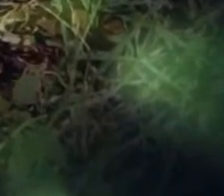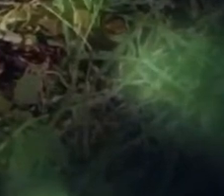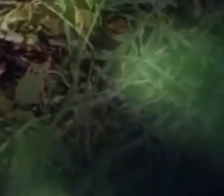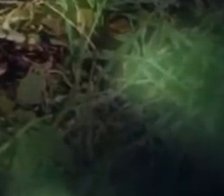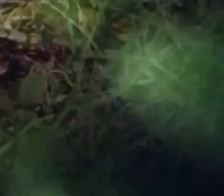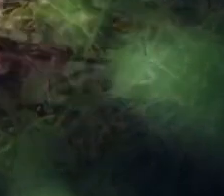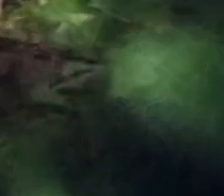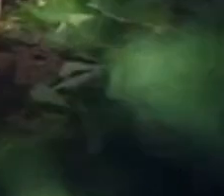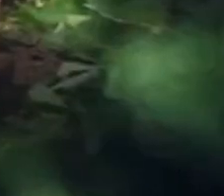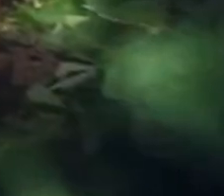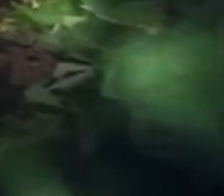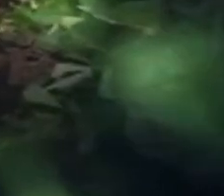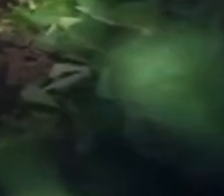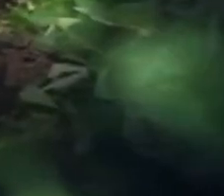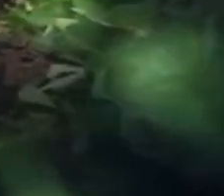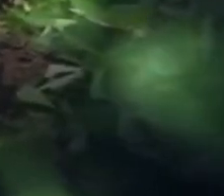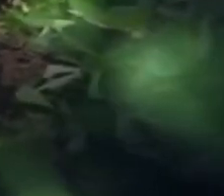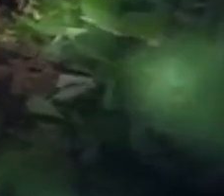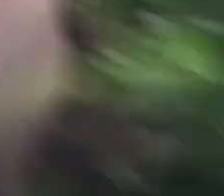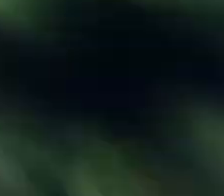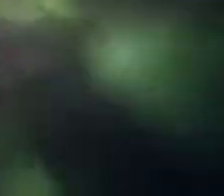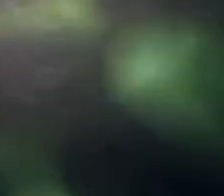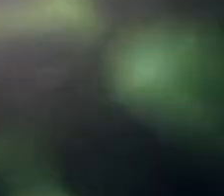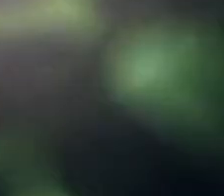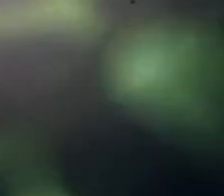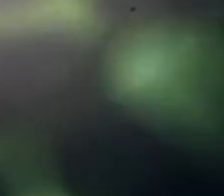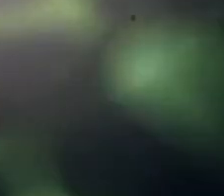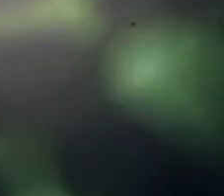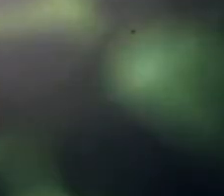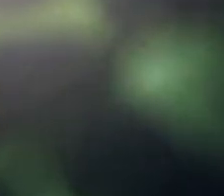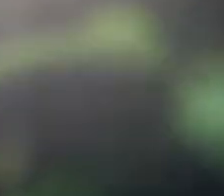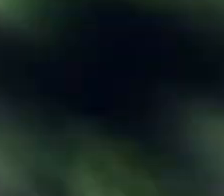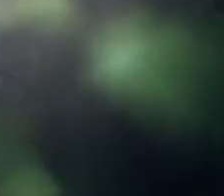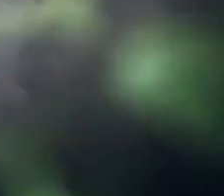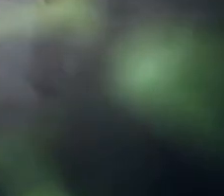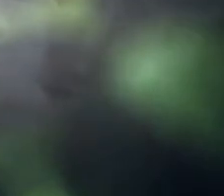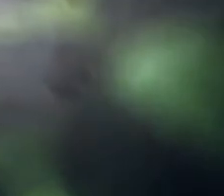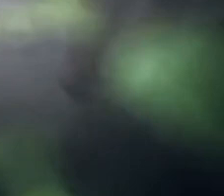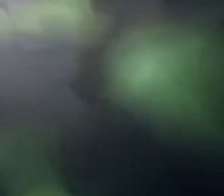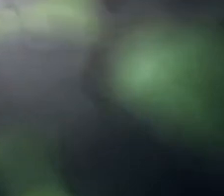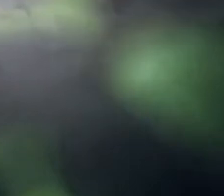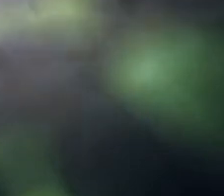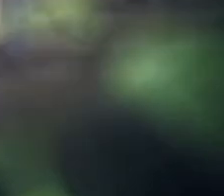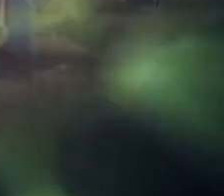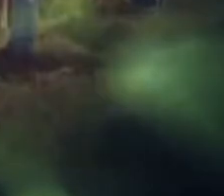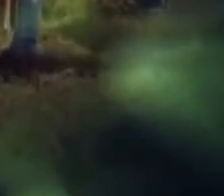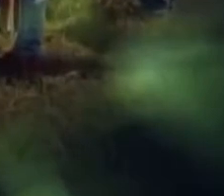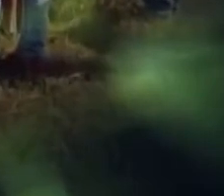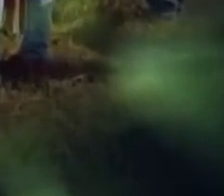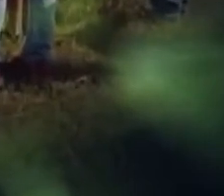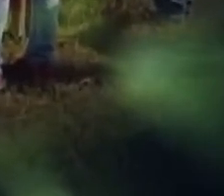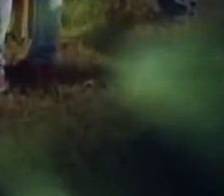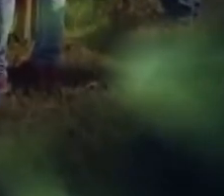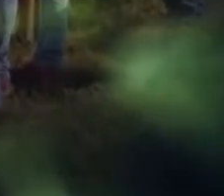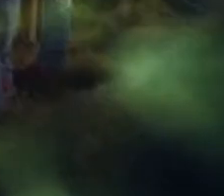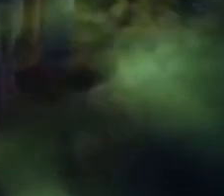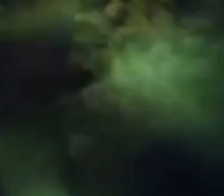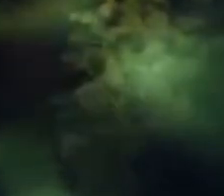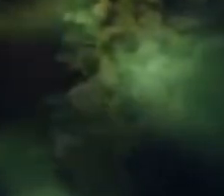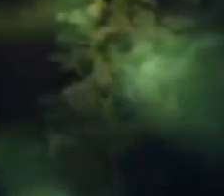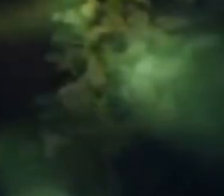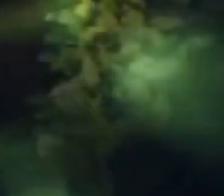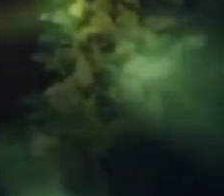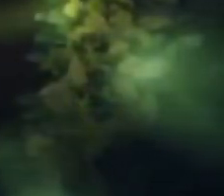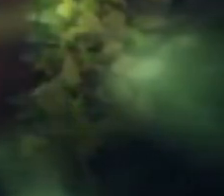proteínas y de aceite. La aplicación de Asofer, Ecomic en los cultivos de soya, estimulan las